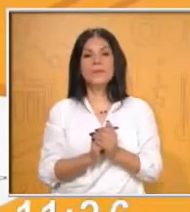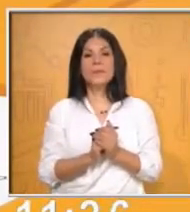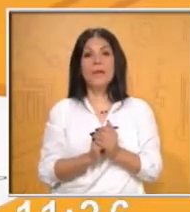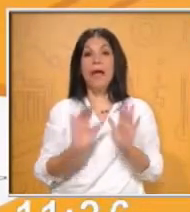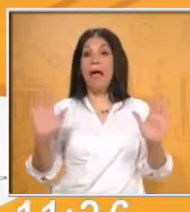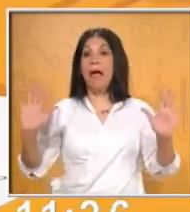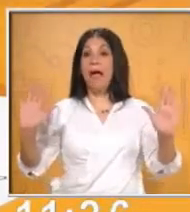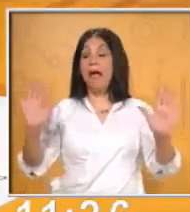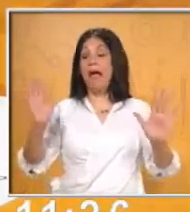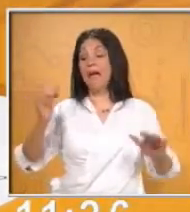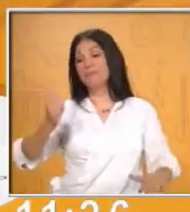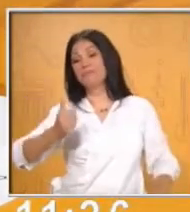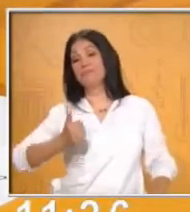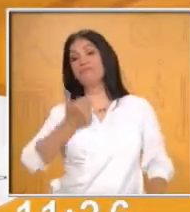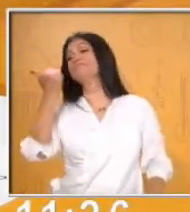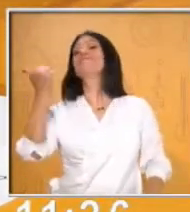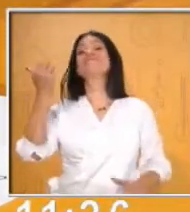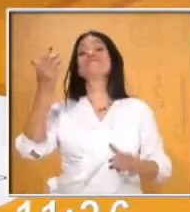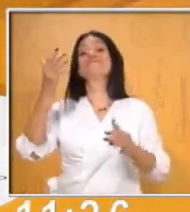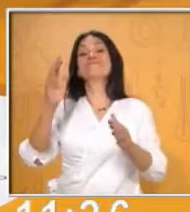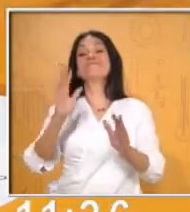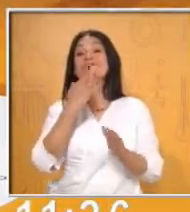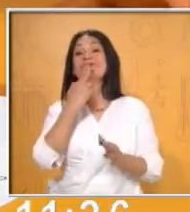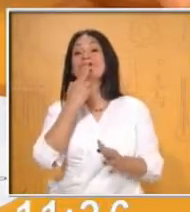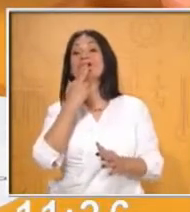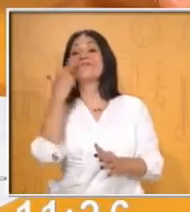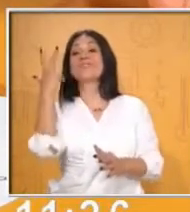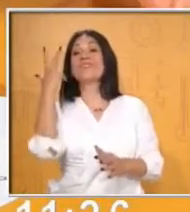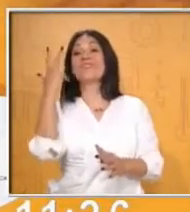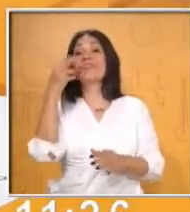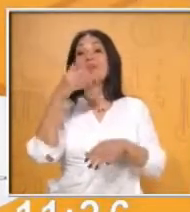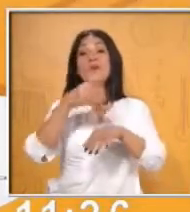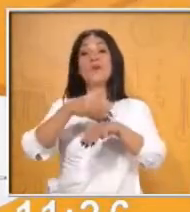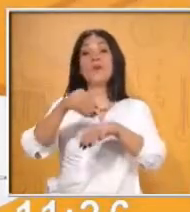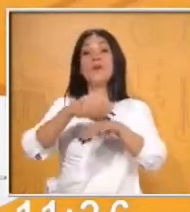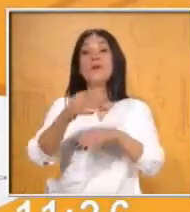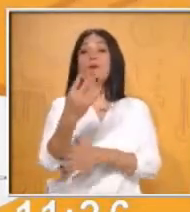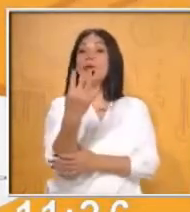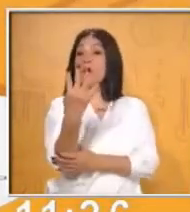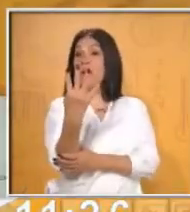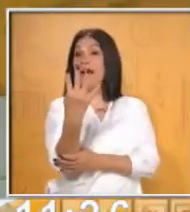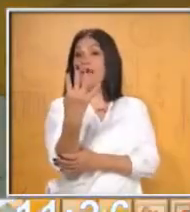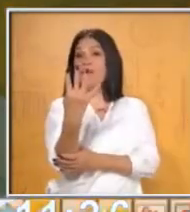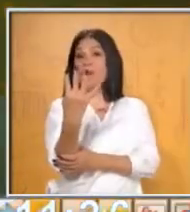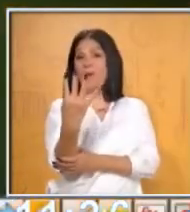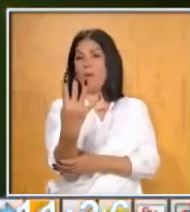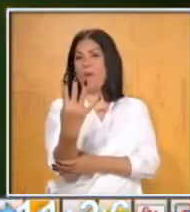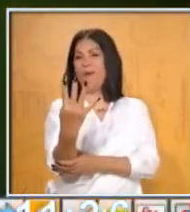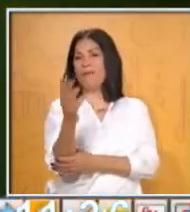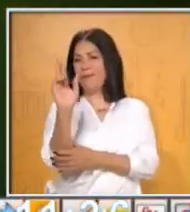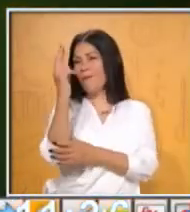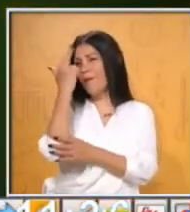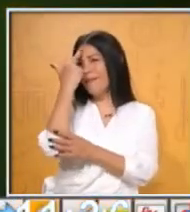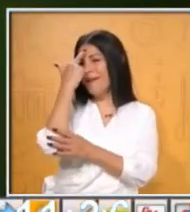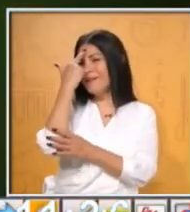Excelente. Le voy ganando a la maestra. Me salió el número cuatro. ¿Recuerdas cuánto vale el número cuatro?